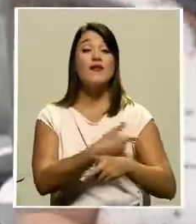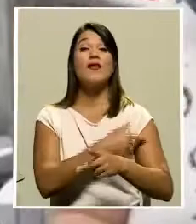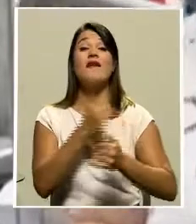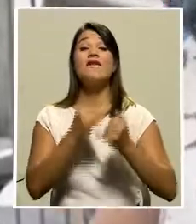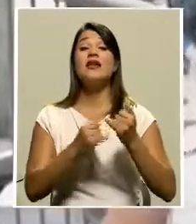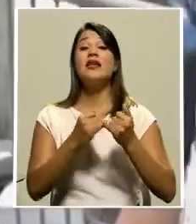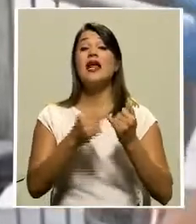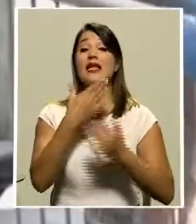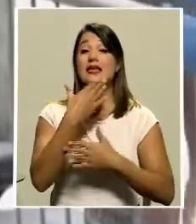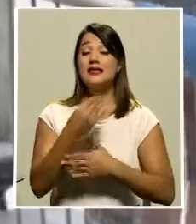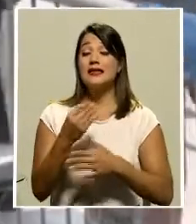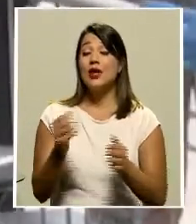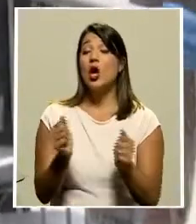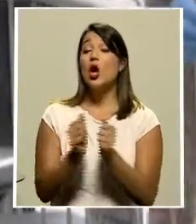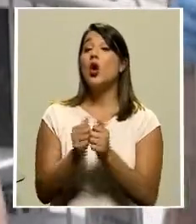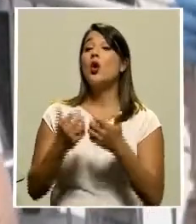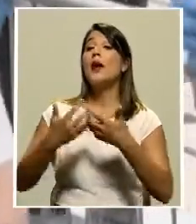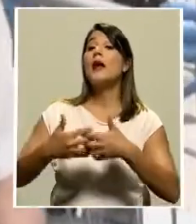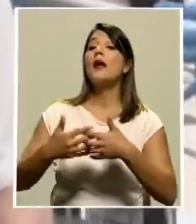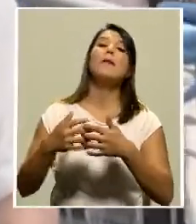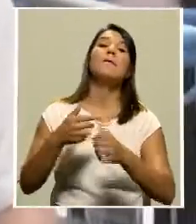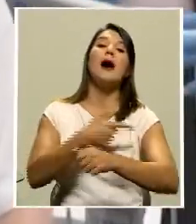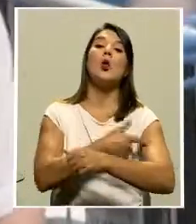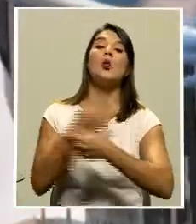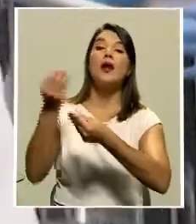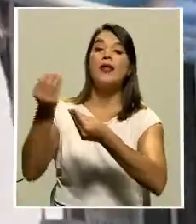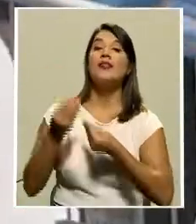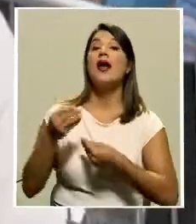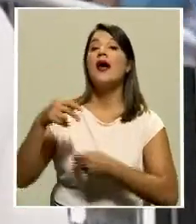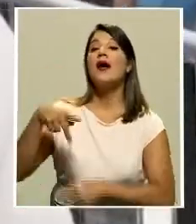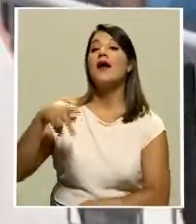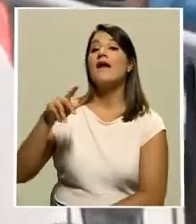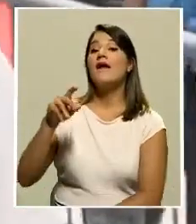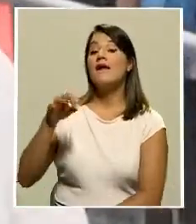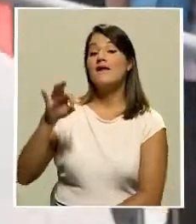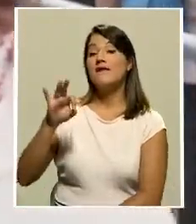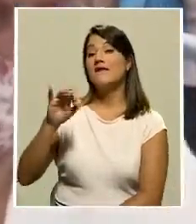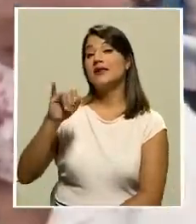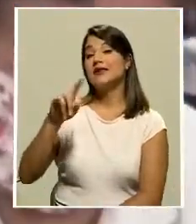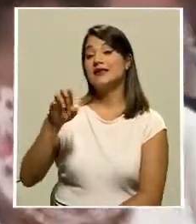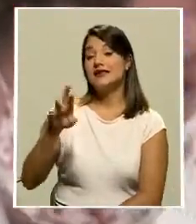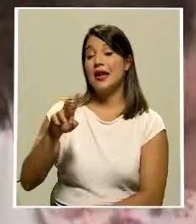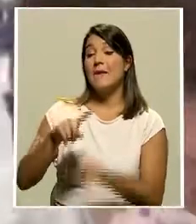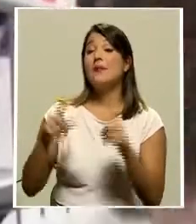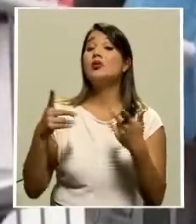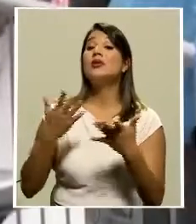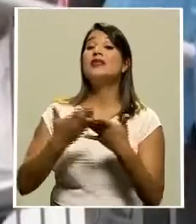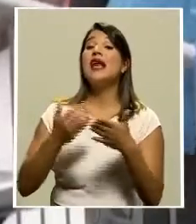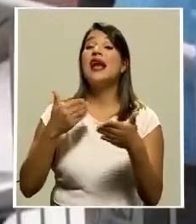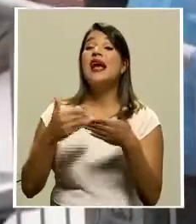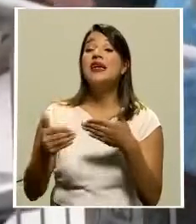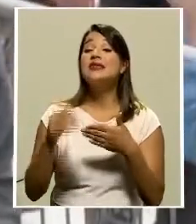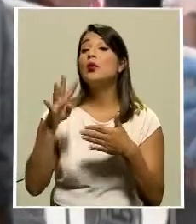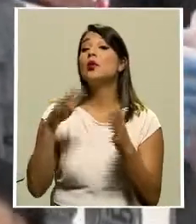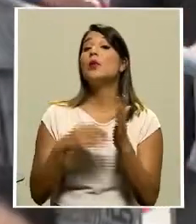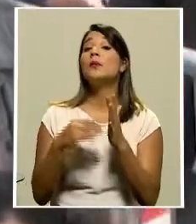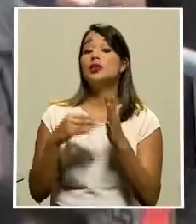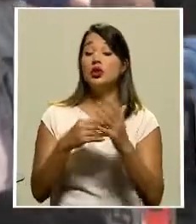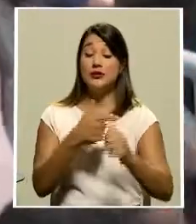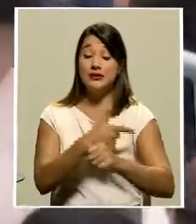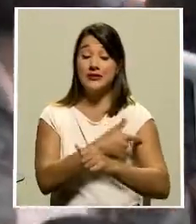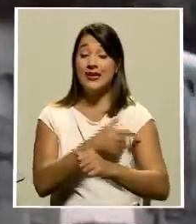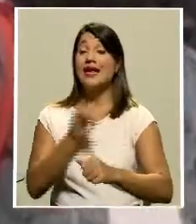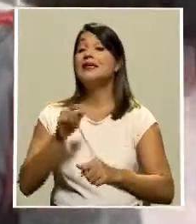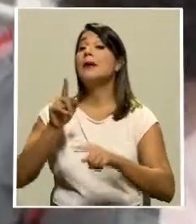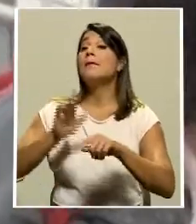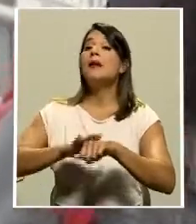con el preparado de Pfizer BioNTech pero ha sido la llegada de casi 4 millones de dosis de la vacuna china Sinovac la que ha permitido